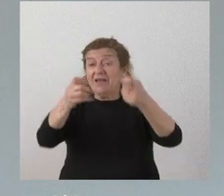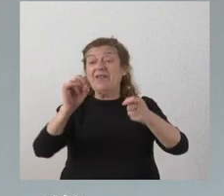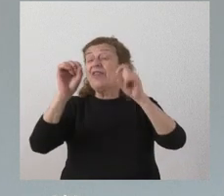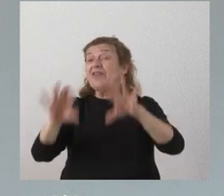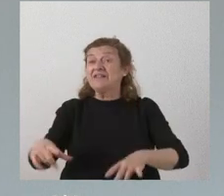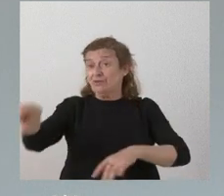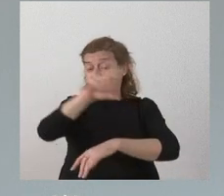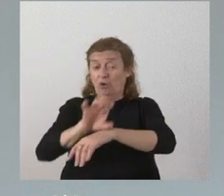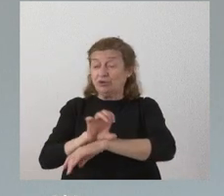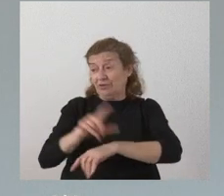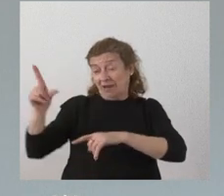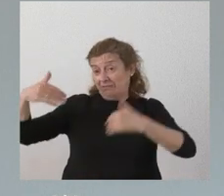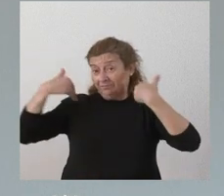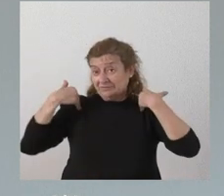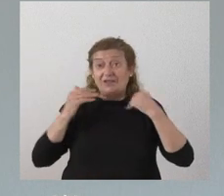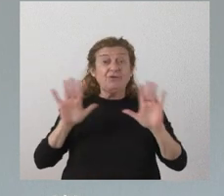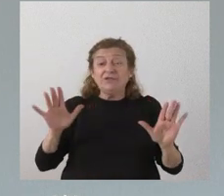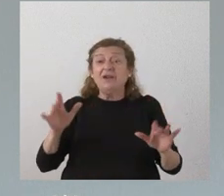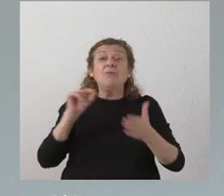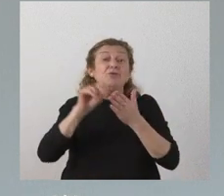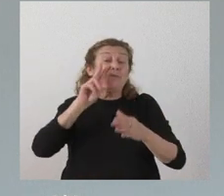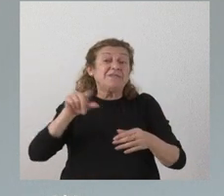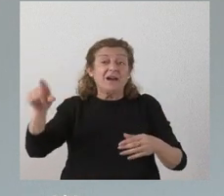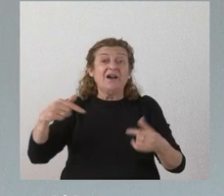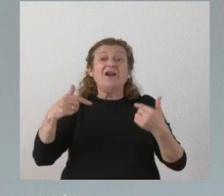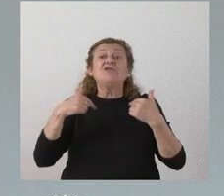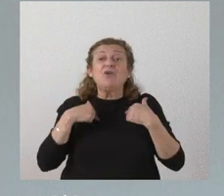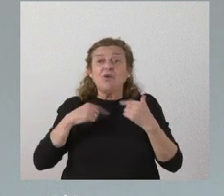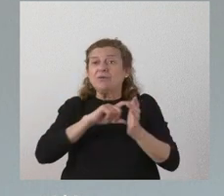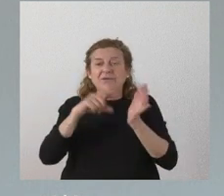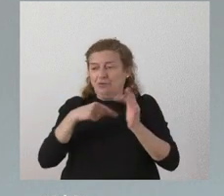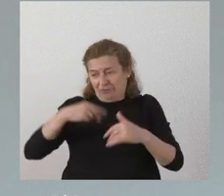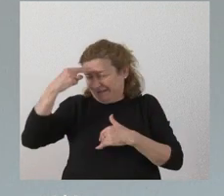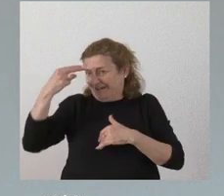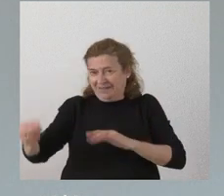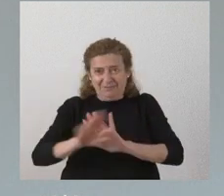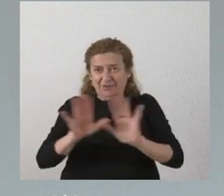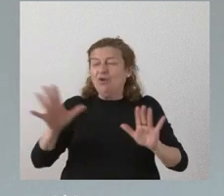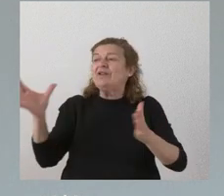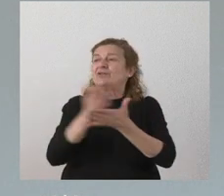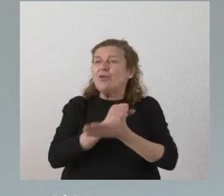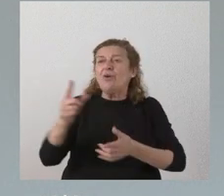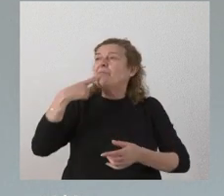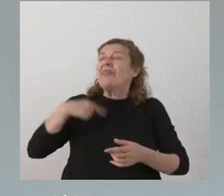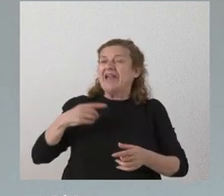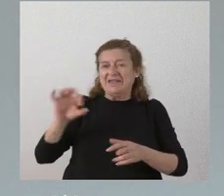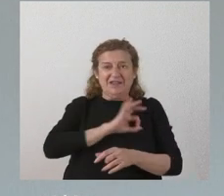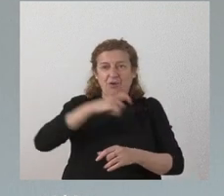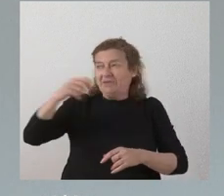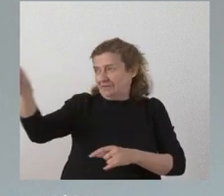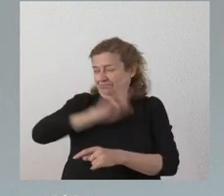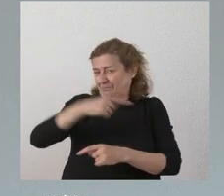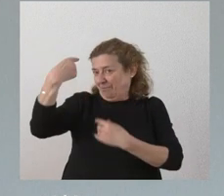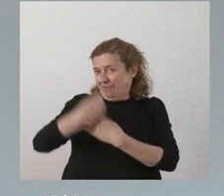consejeros y por tanto y desde ese punto de vista total y absolutamente respetable lo que señale mi presidente en segundo